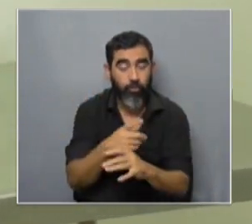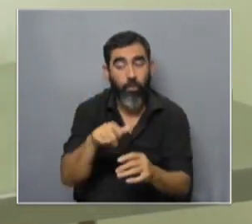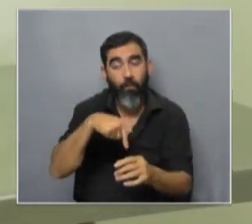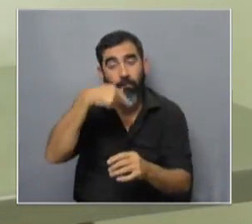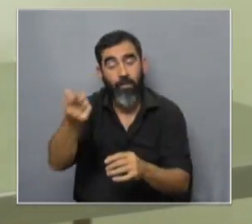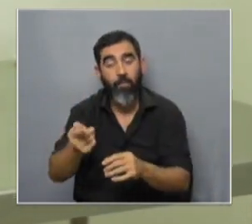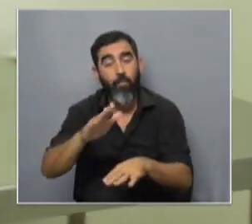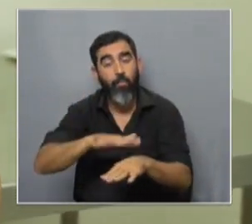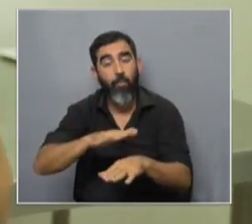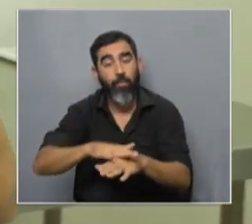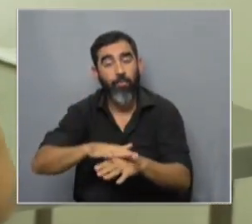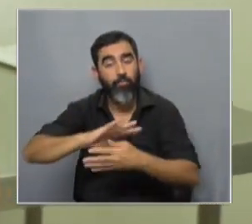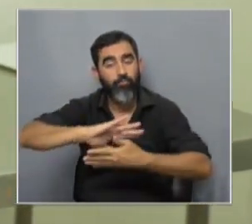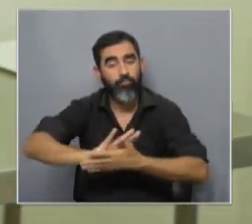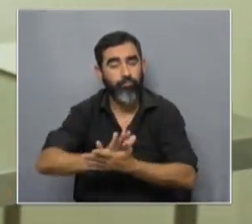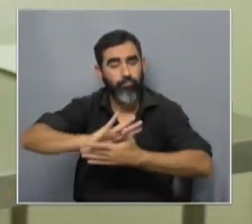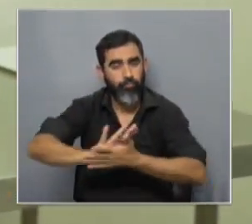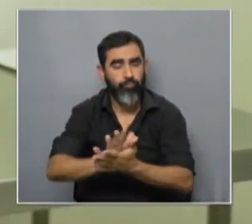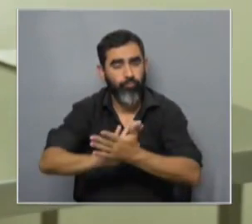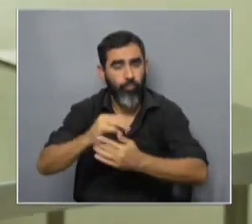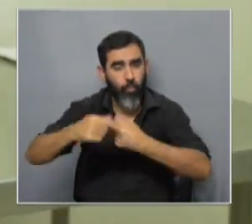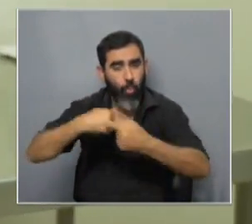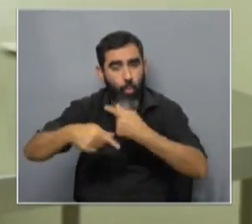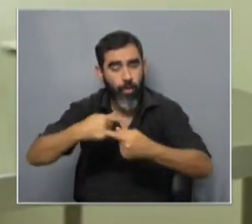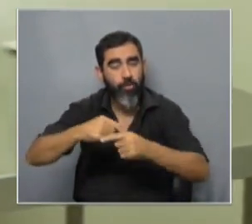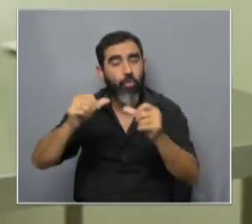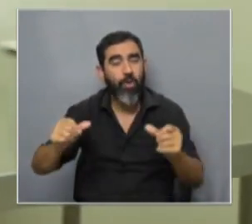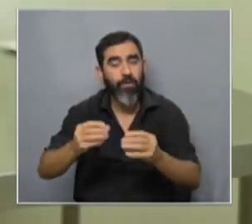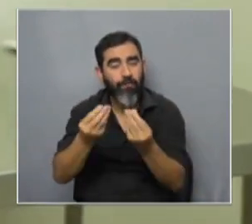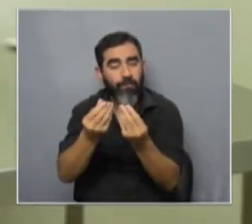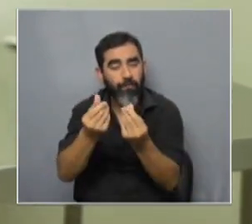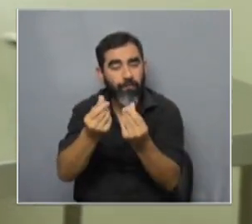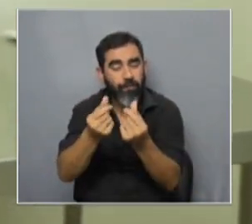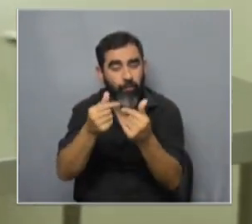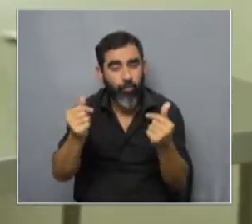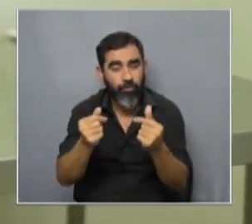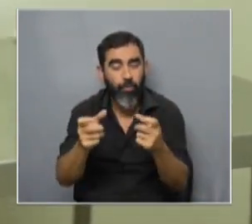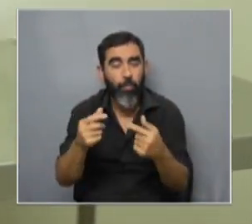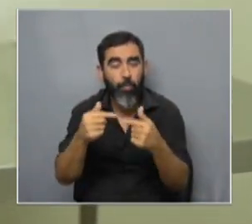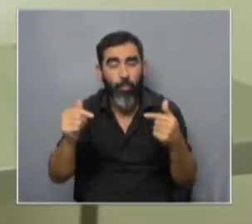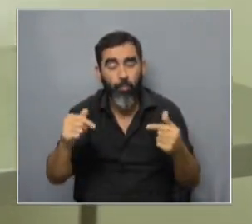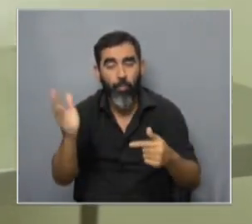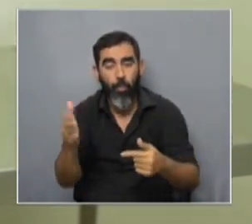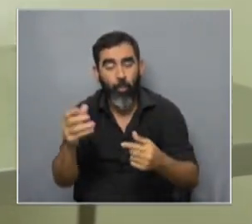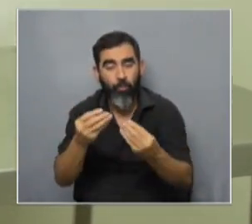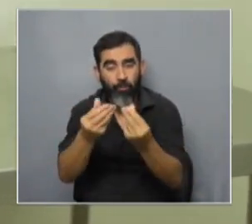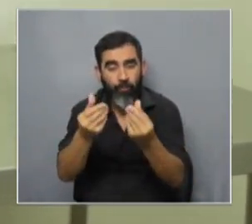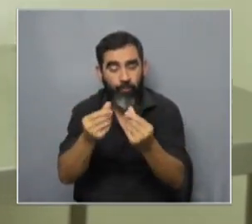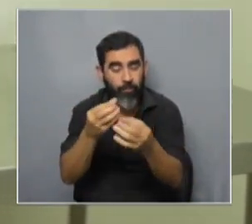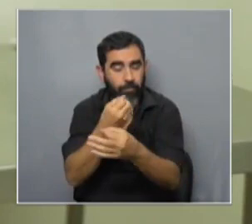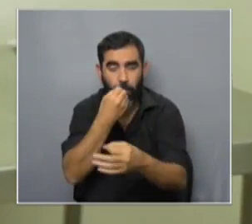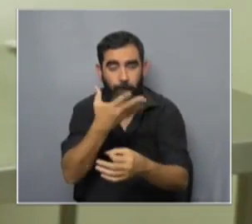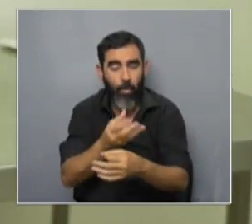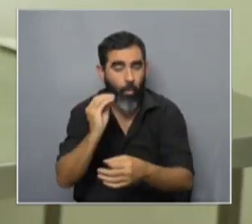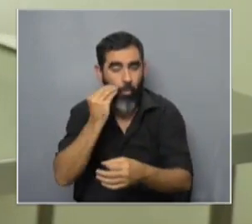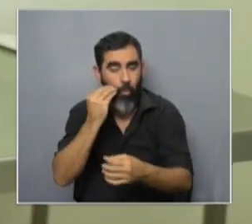a una etapa de molienda usando un molino que lo que hace es afinar la granulometría del producto a las condiciones y